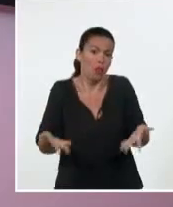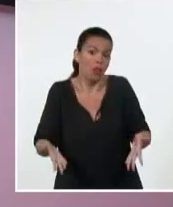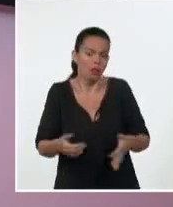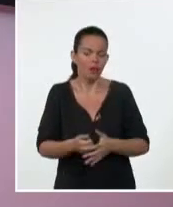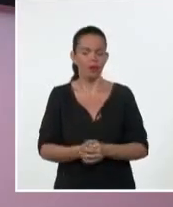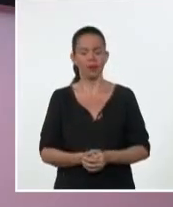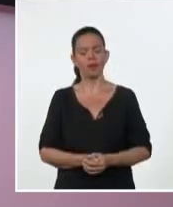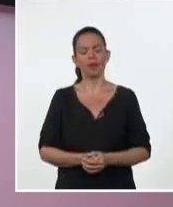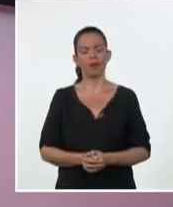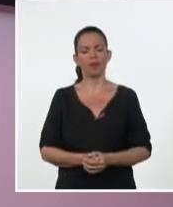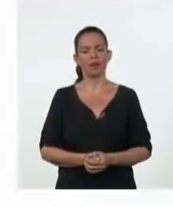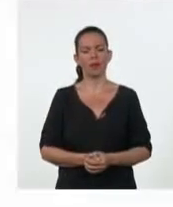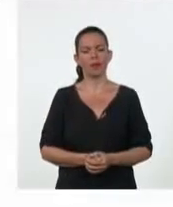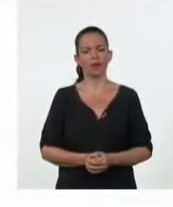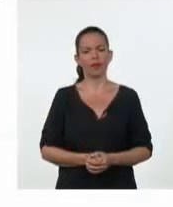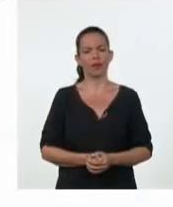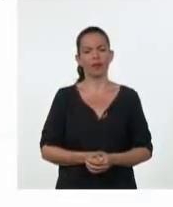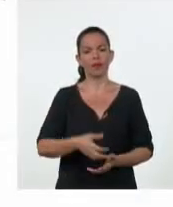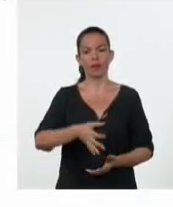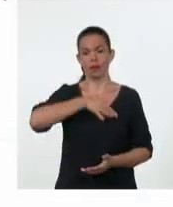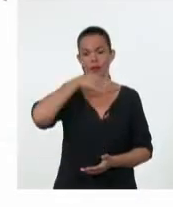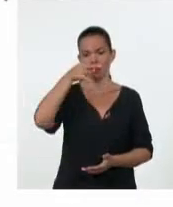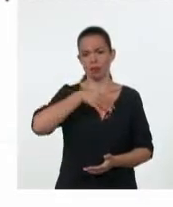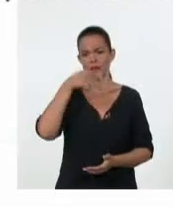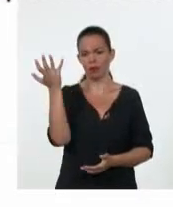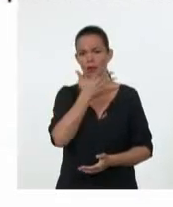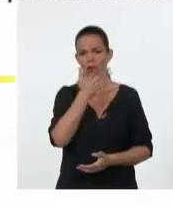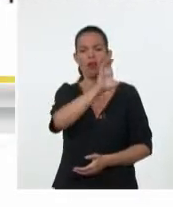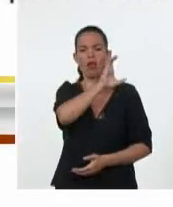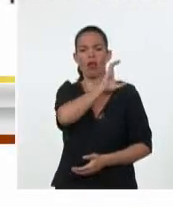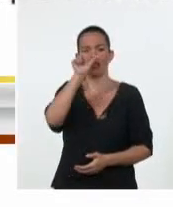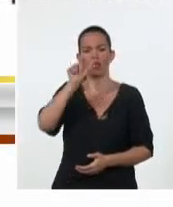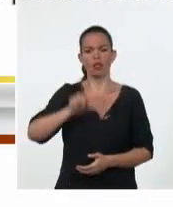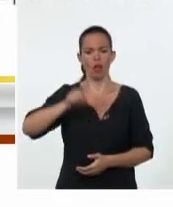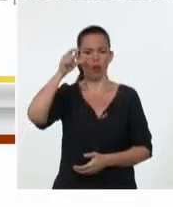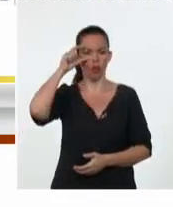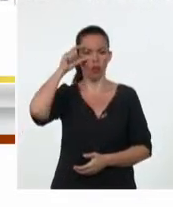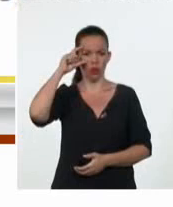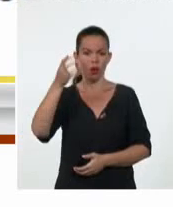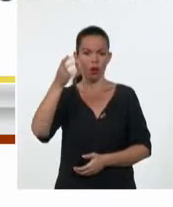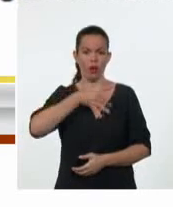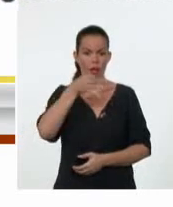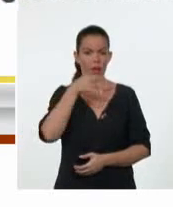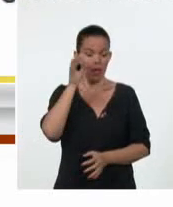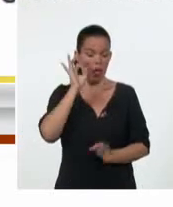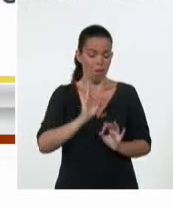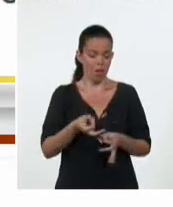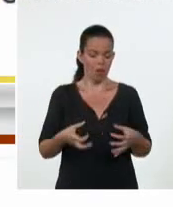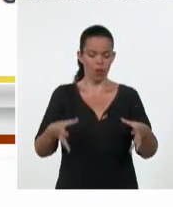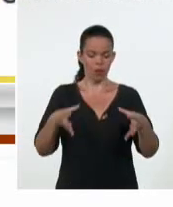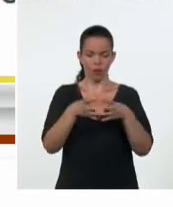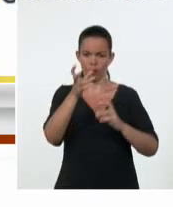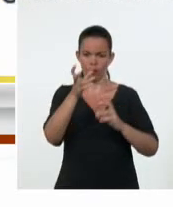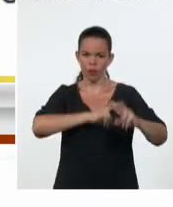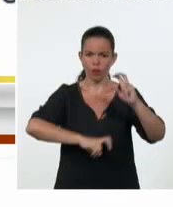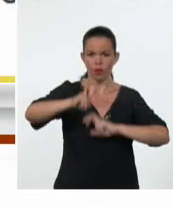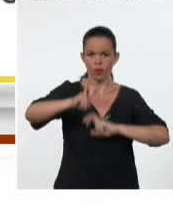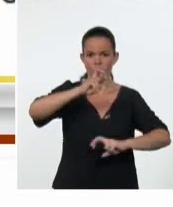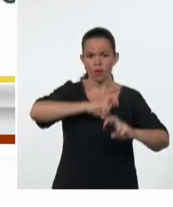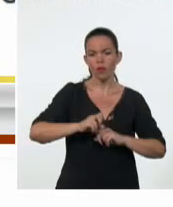Bruno Rodríguez Parrilla. Señaló además el canciller cubano que a esa misma conclusión arribó a nuestro equipo de expertos, el FBI